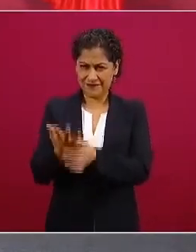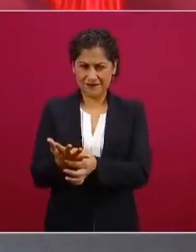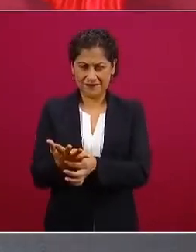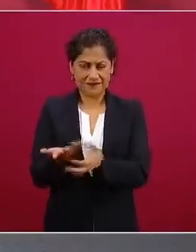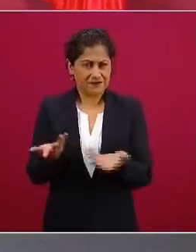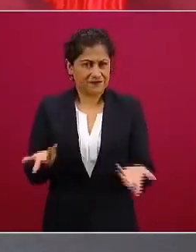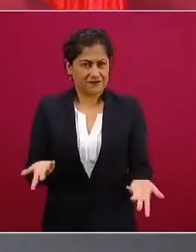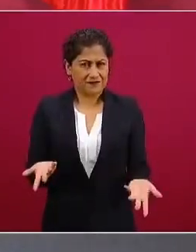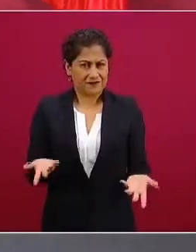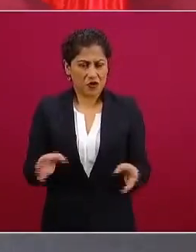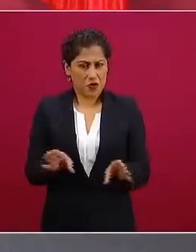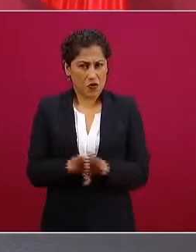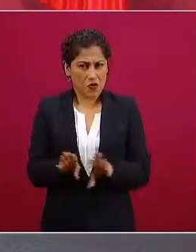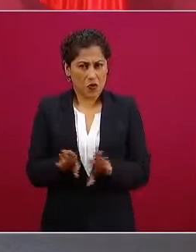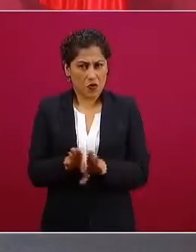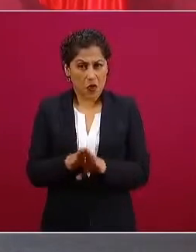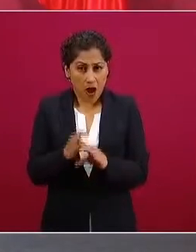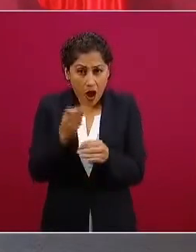afortunadamente tenemos